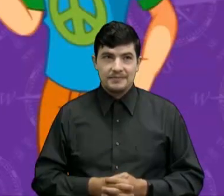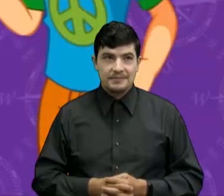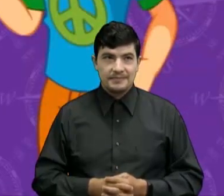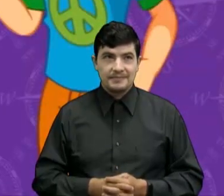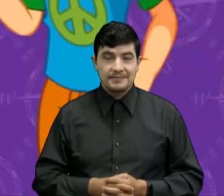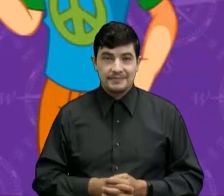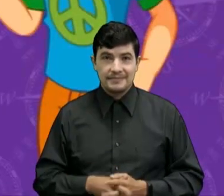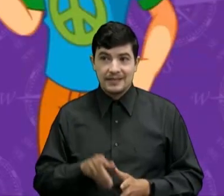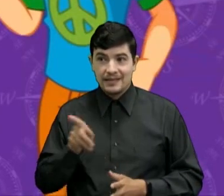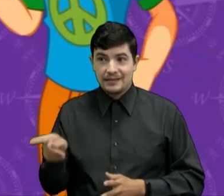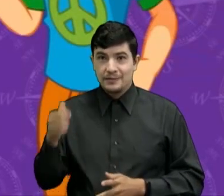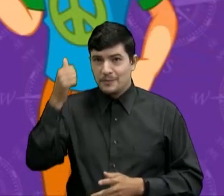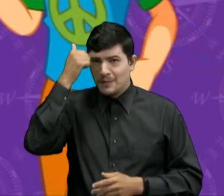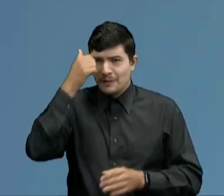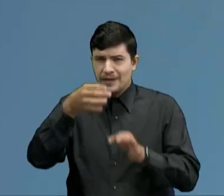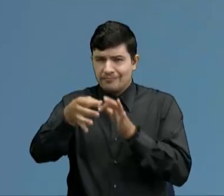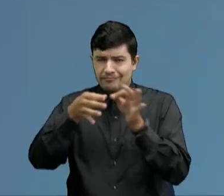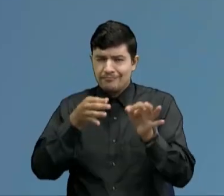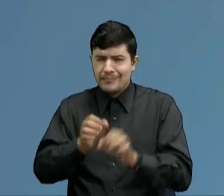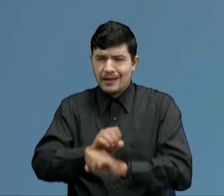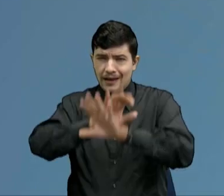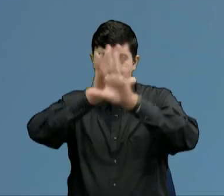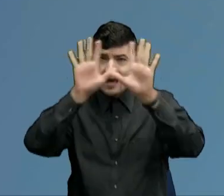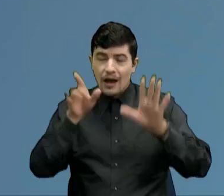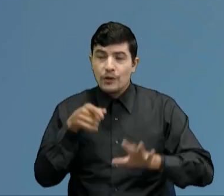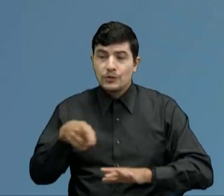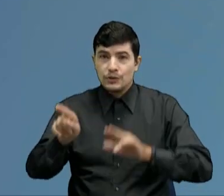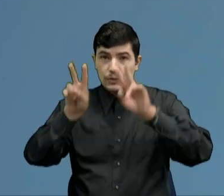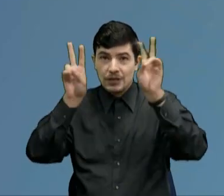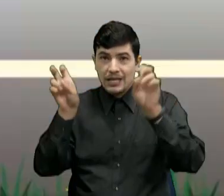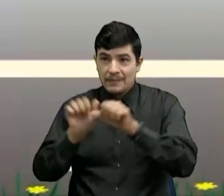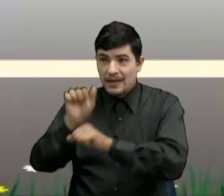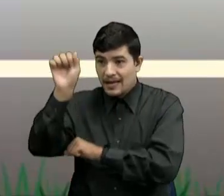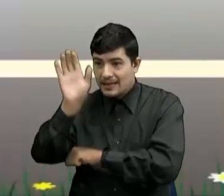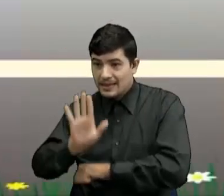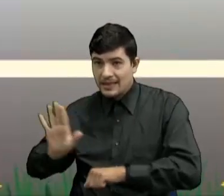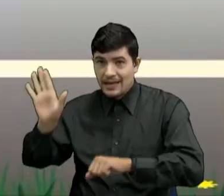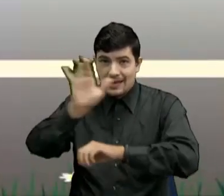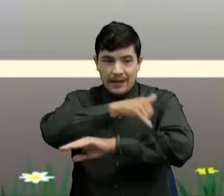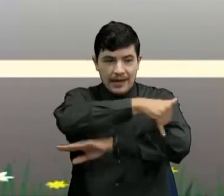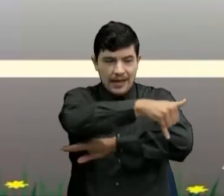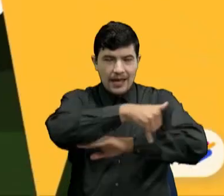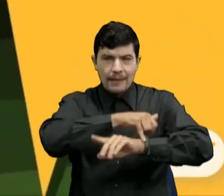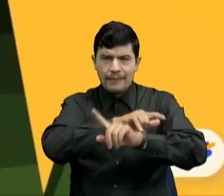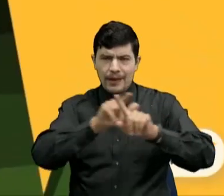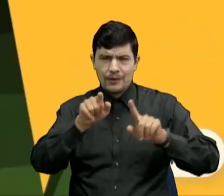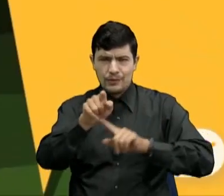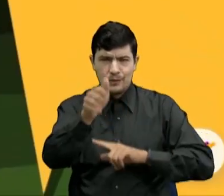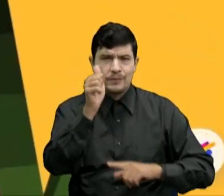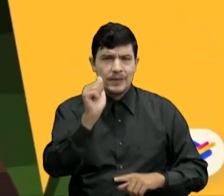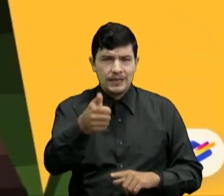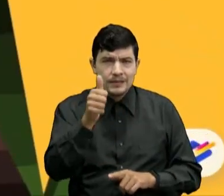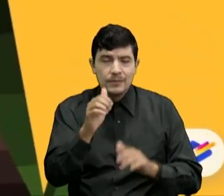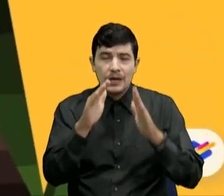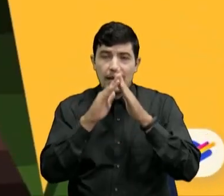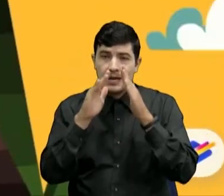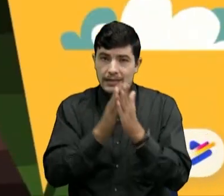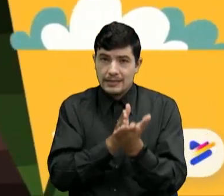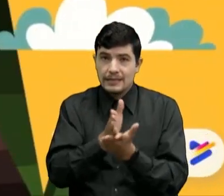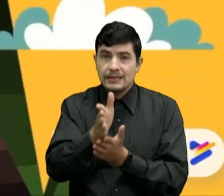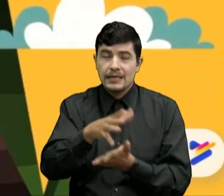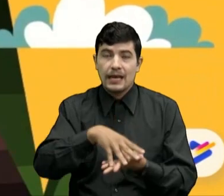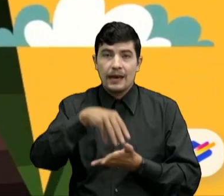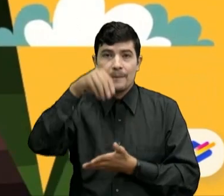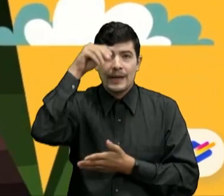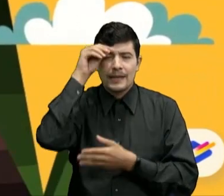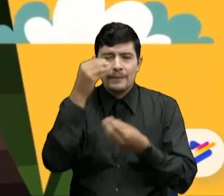Nuestro Profe ya te dejó súper claro el tema de hoy Sin embargo, debes seguir aprendiendo desde tu casa Para que